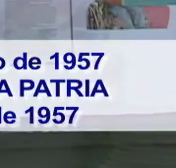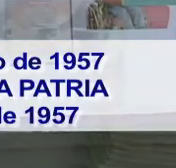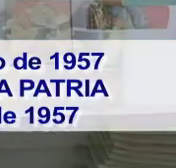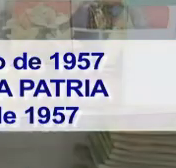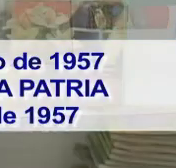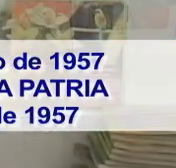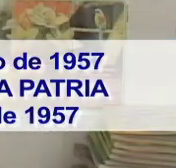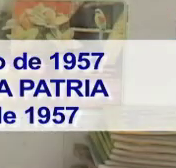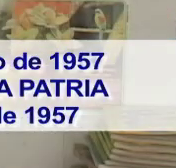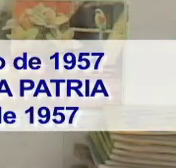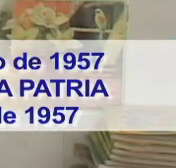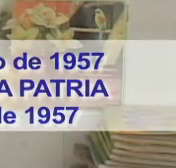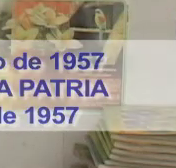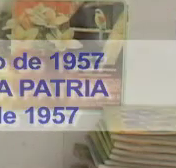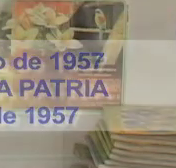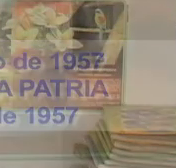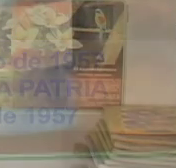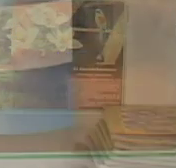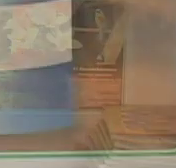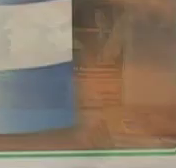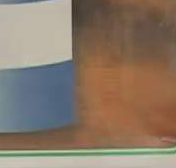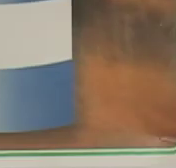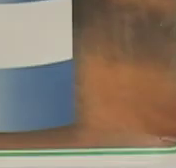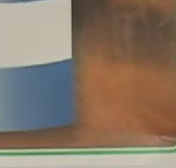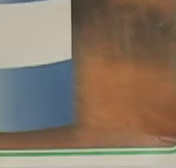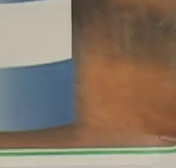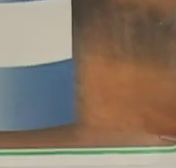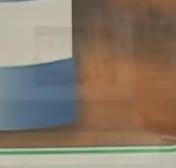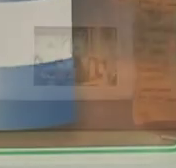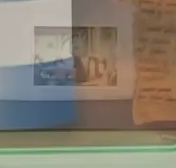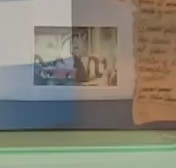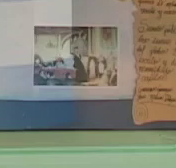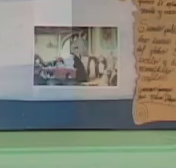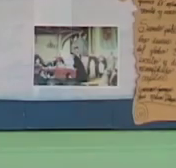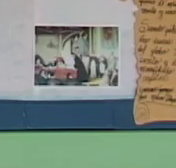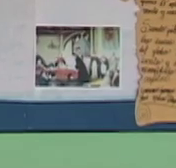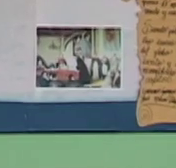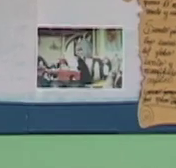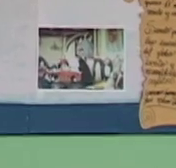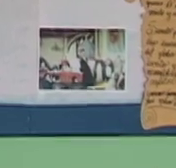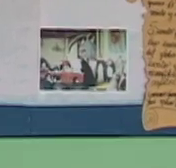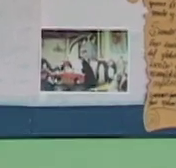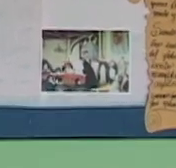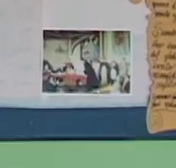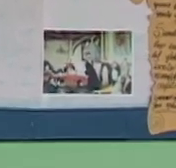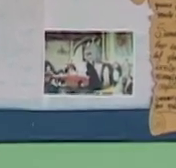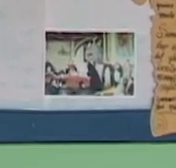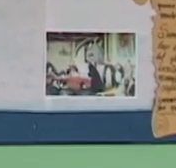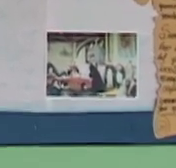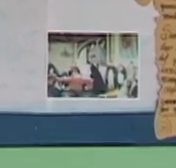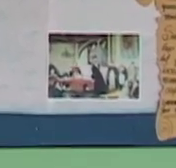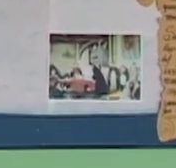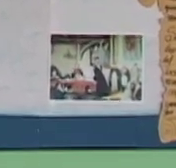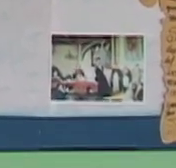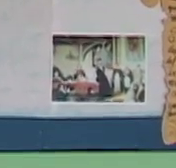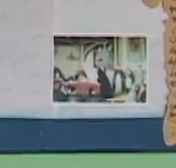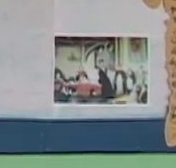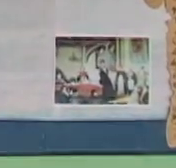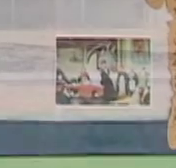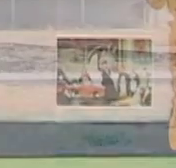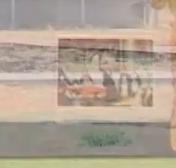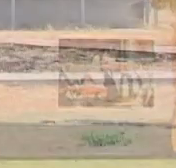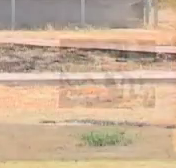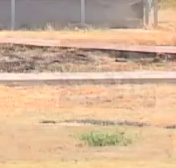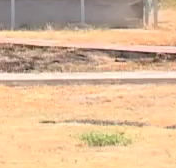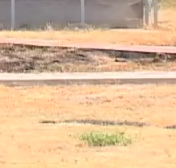Patria, se deben llevar a cabo actividades orientadas a mejorar el conocimiento sobre la vida y obra de los emancipadores y